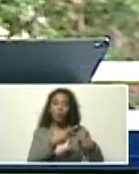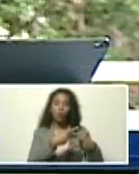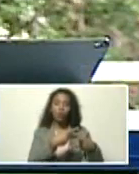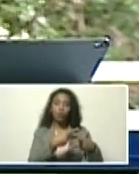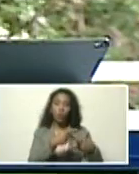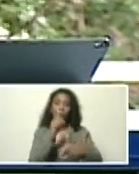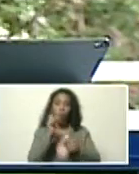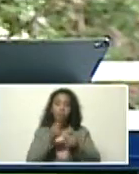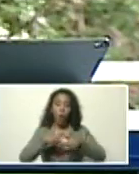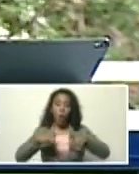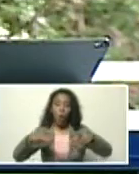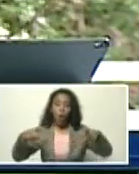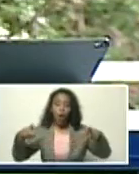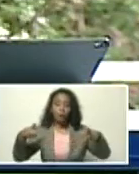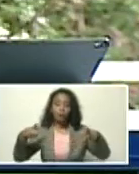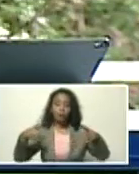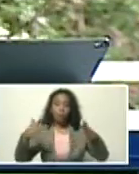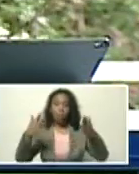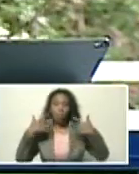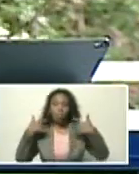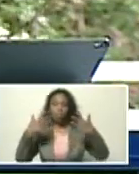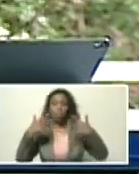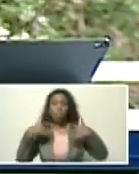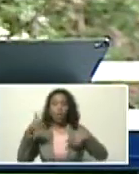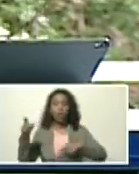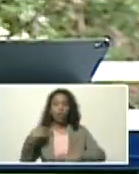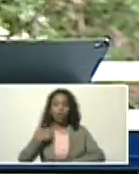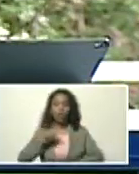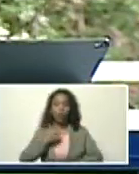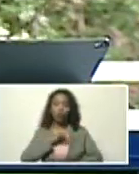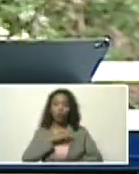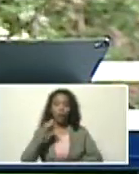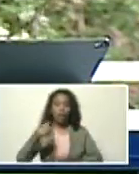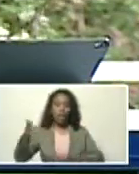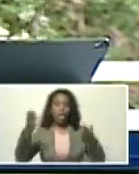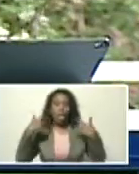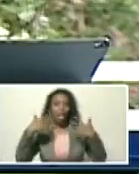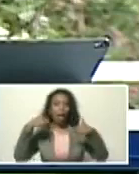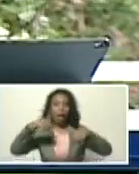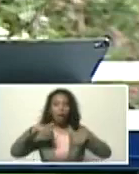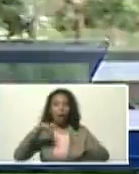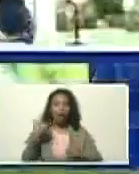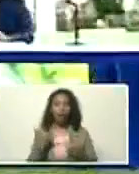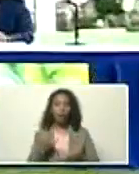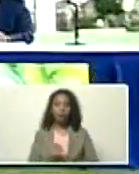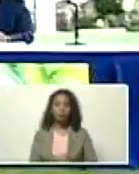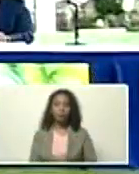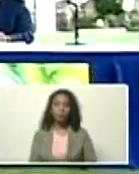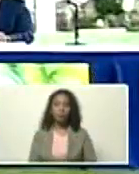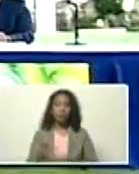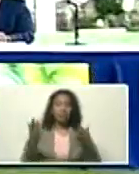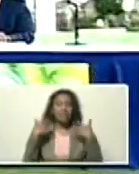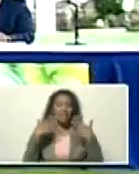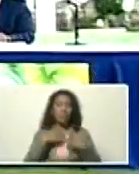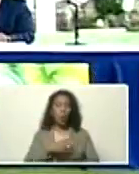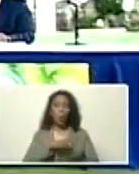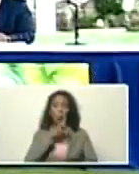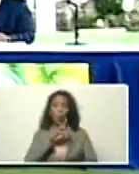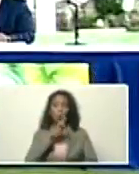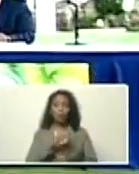un aumento, de las olas de calor, eso es lo que tenemos aquí, una ola de calor, Reverol, una ola de calor, terrible,